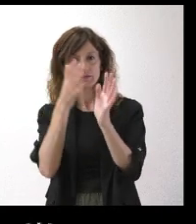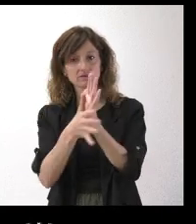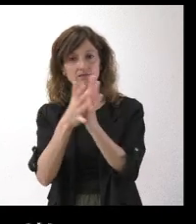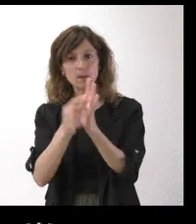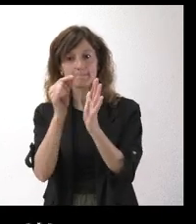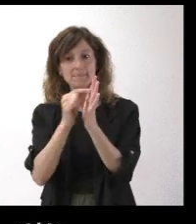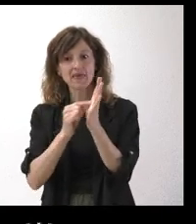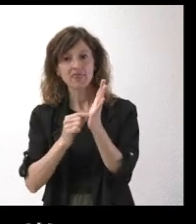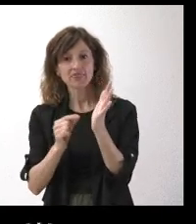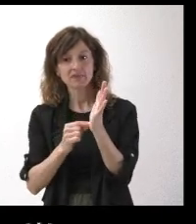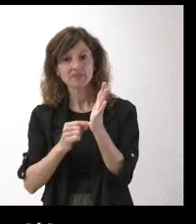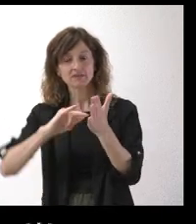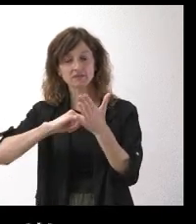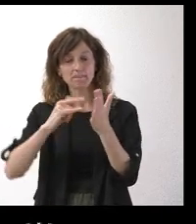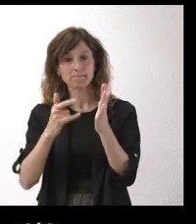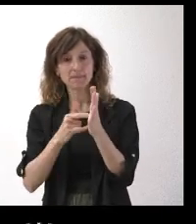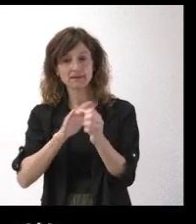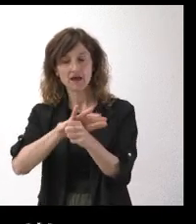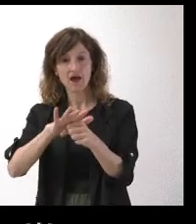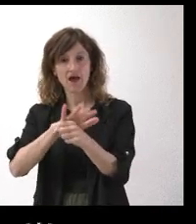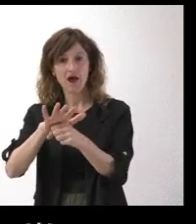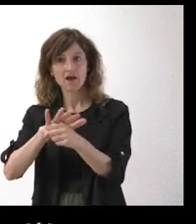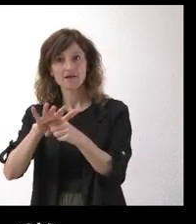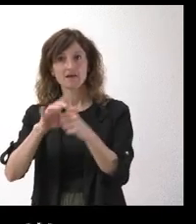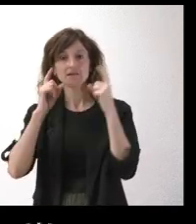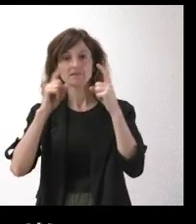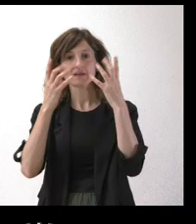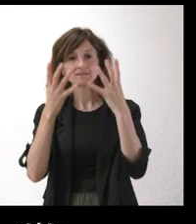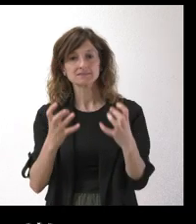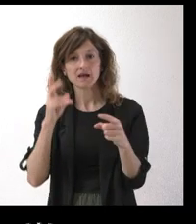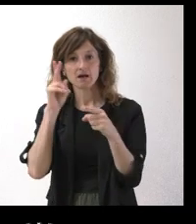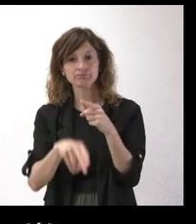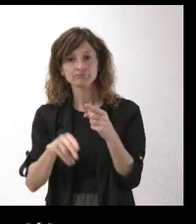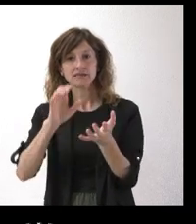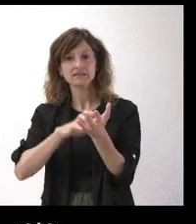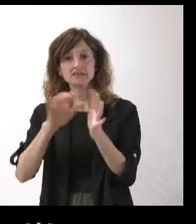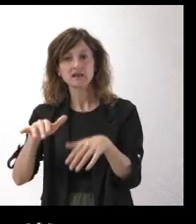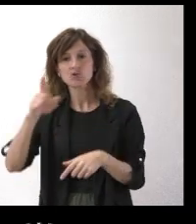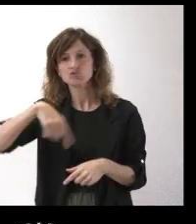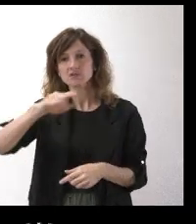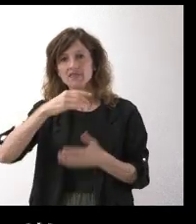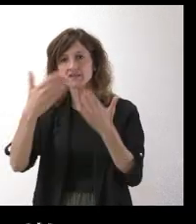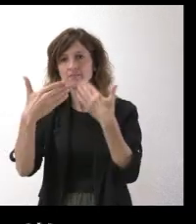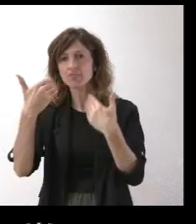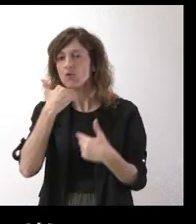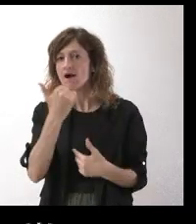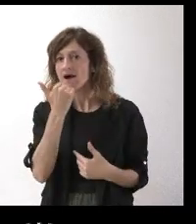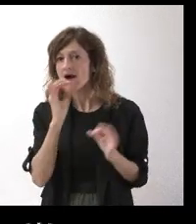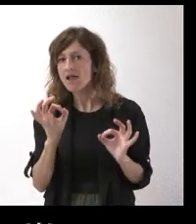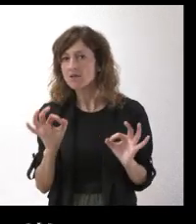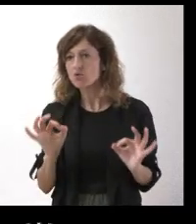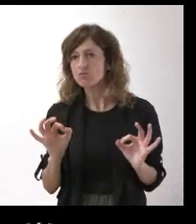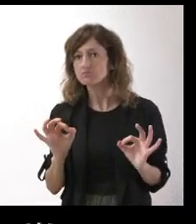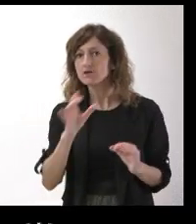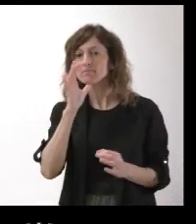medidas que planteaba desde su área para paliar la sequía en la comunidad. No sé si les han planteado algo con la intención de convocar